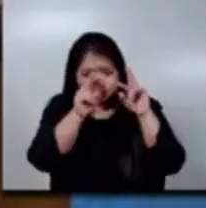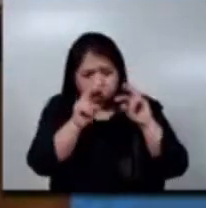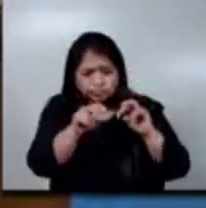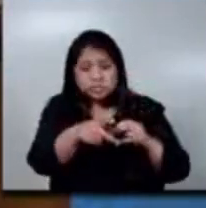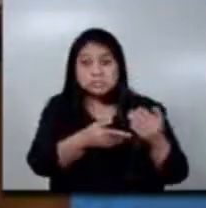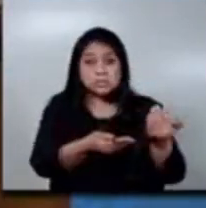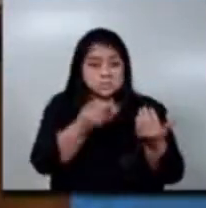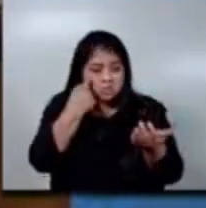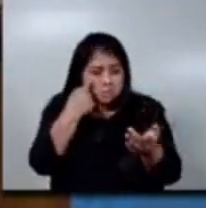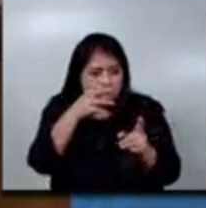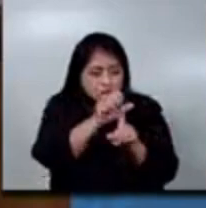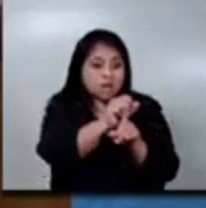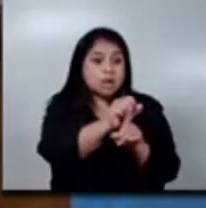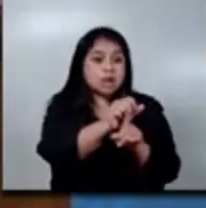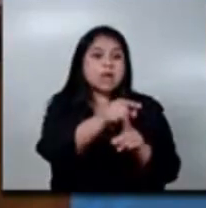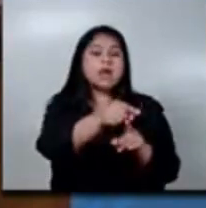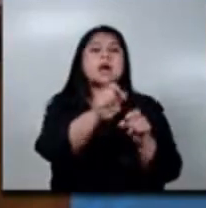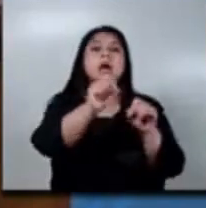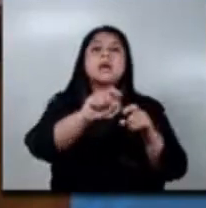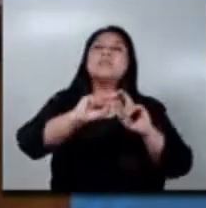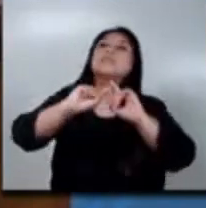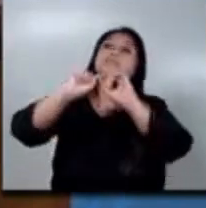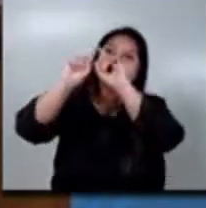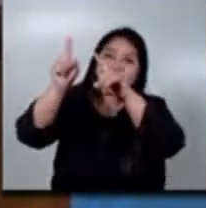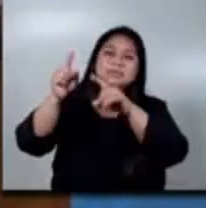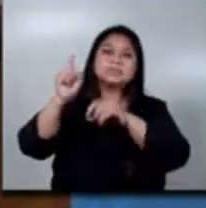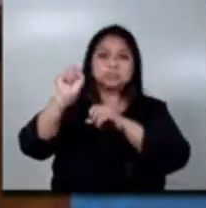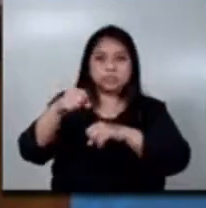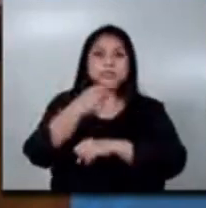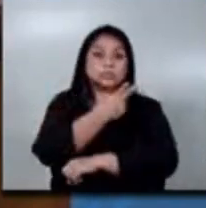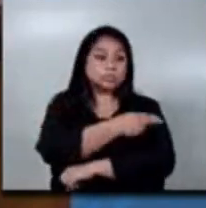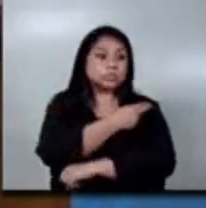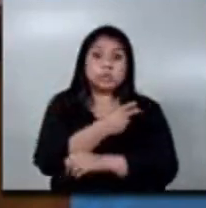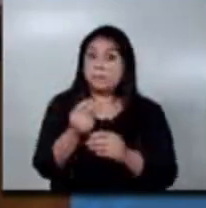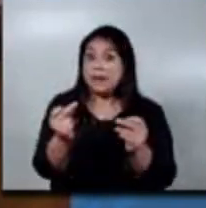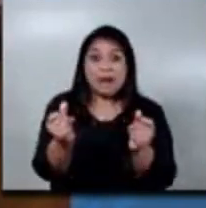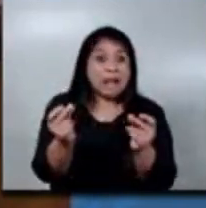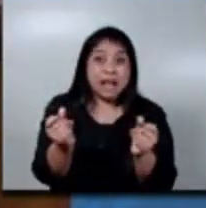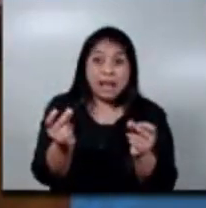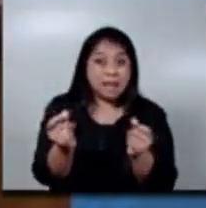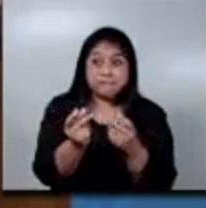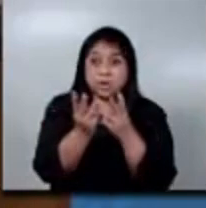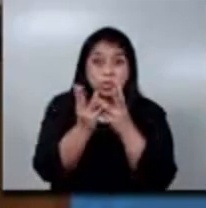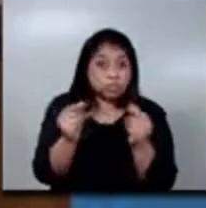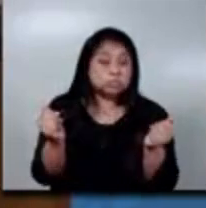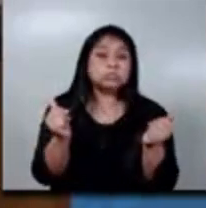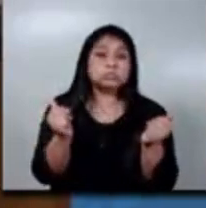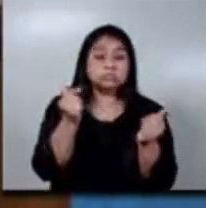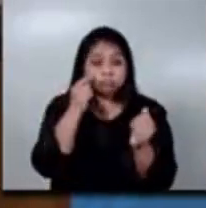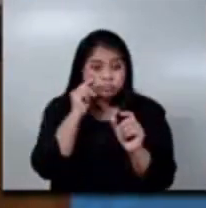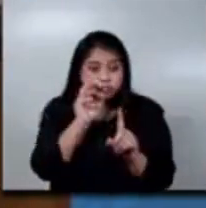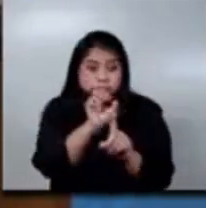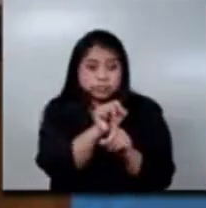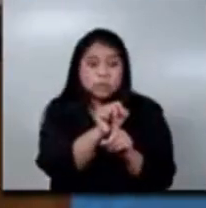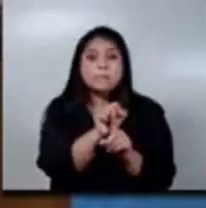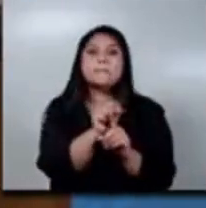se pueda referir inmediatamente porque entre más temprano se resuelve, entre más temprano se detecta, más fácil